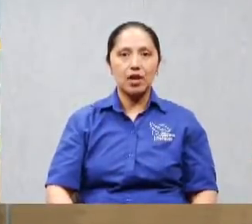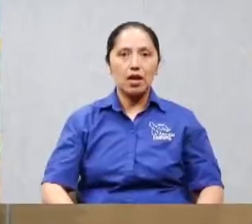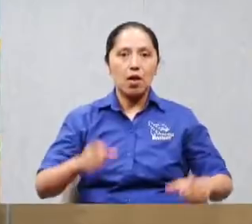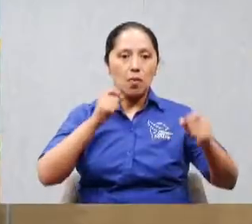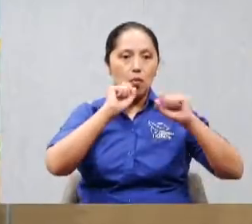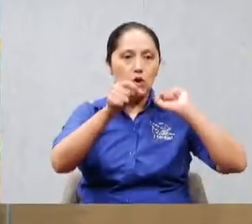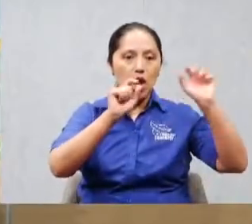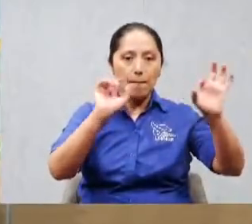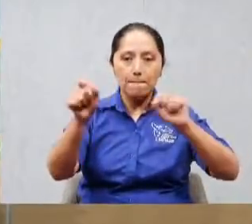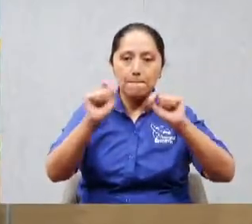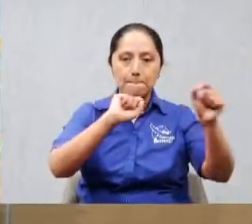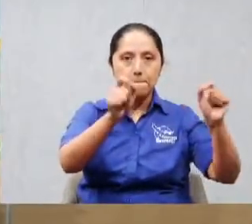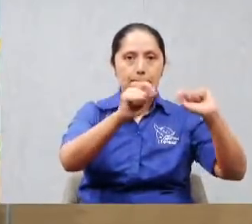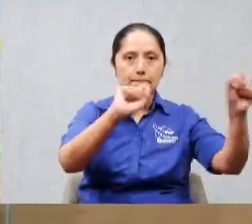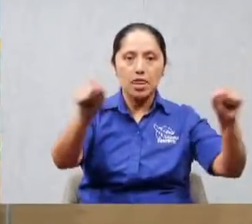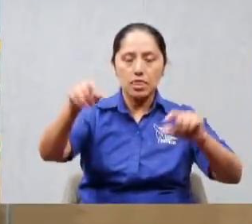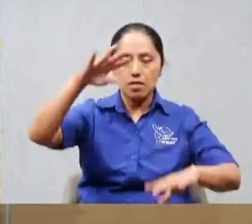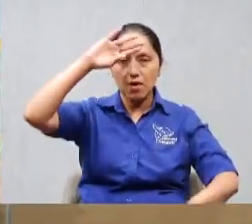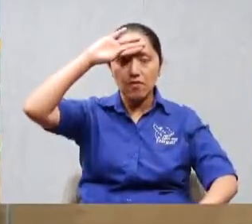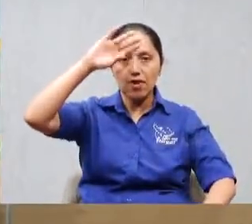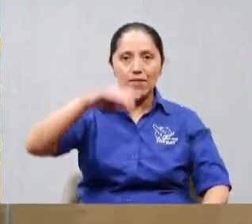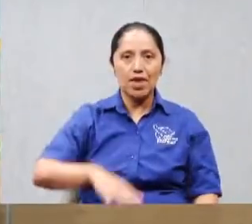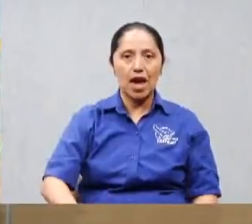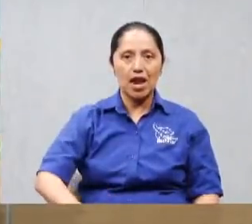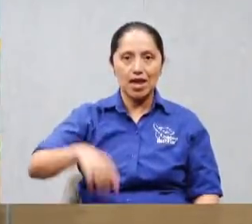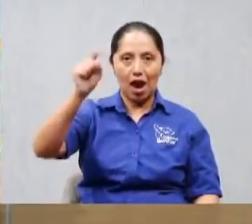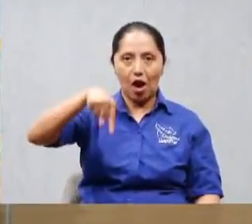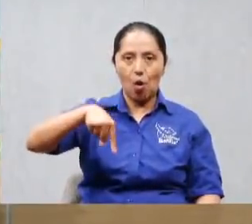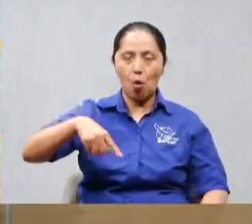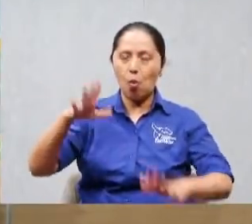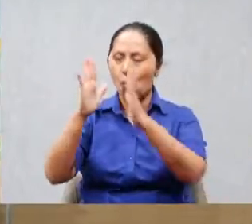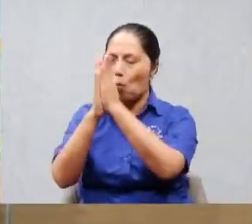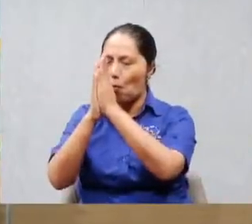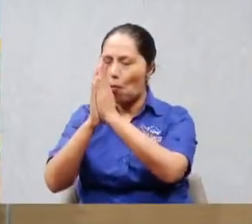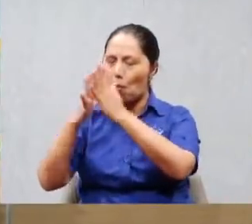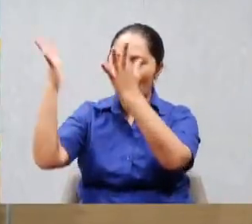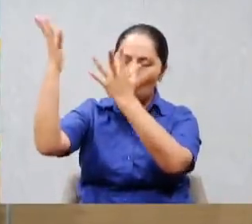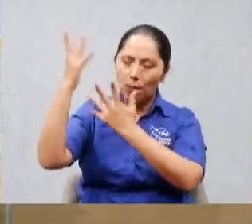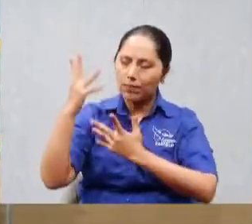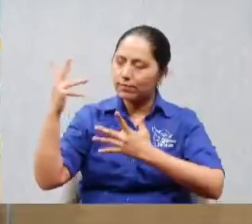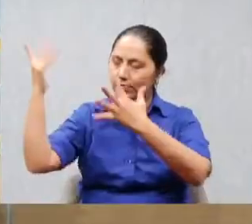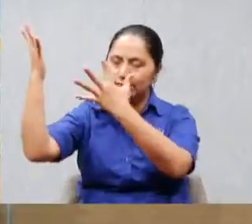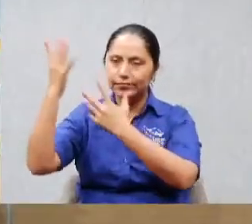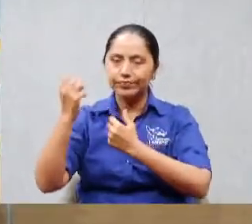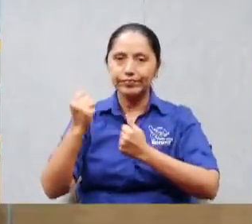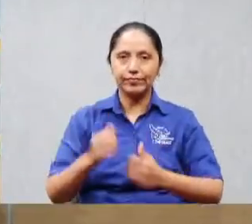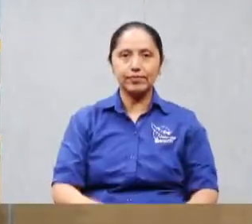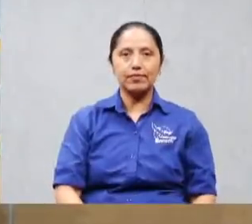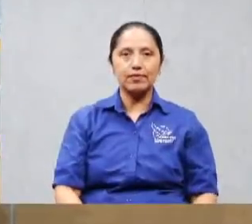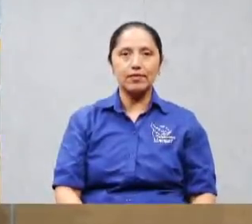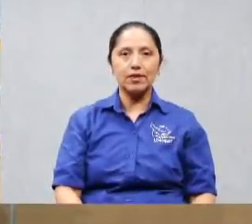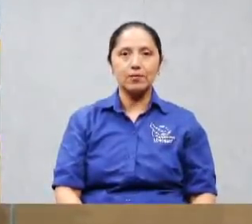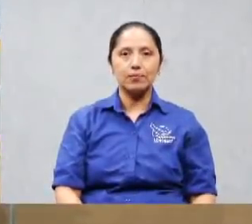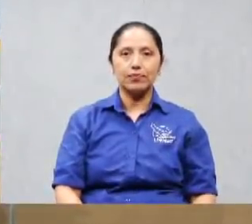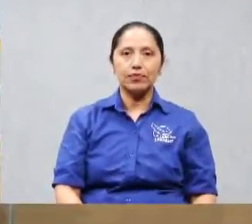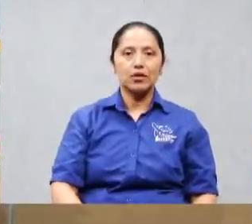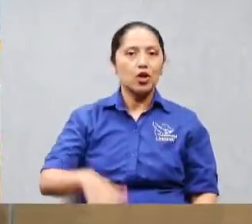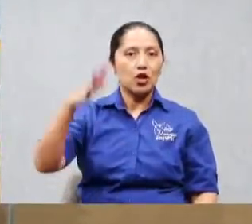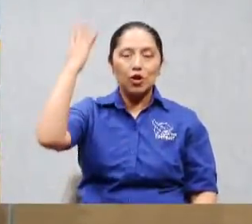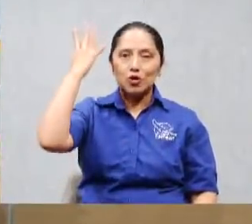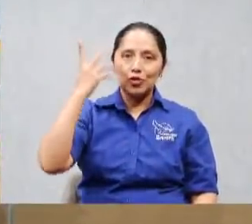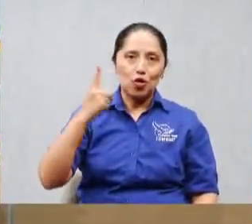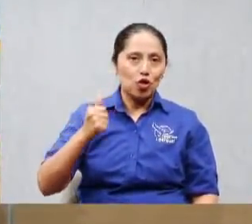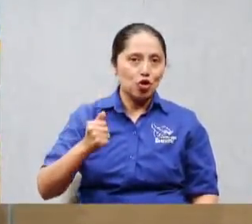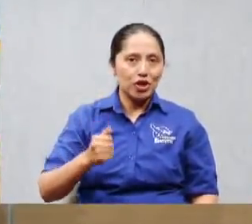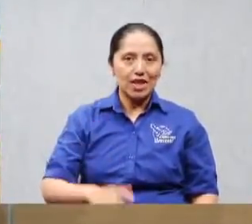a clamar el lunes a las cinco y media el miércoles a las cinco y media el jueves a las cinco y media y el viernes a las cinco y media todo